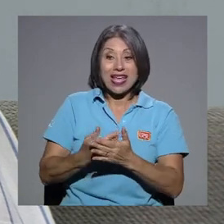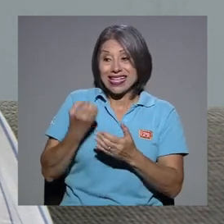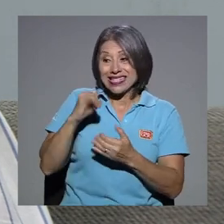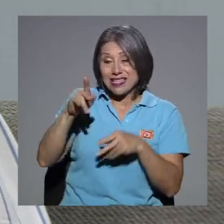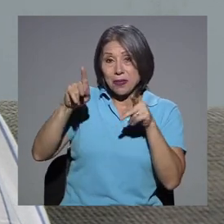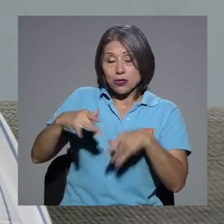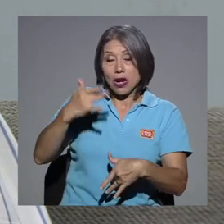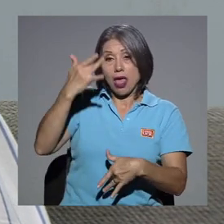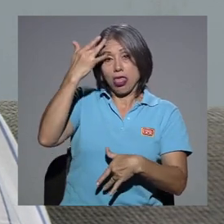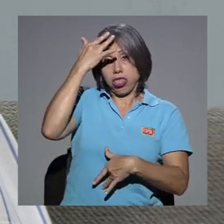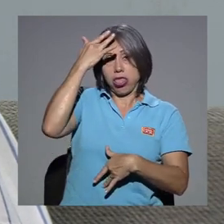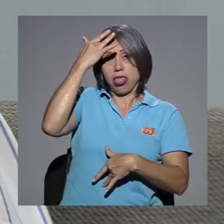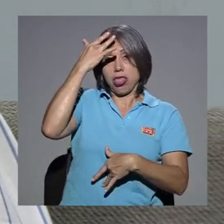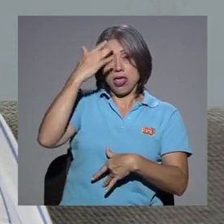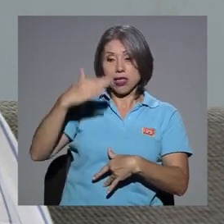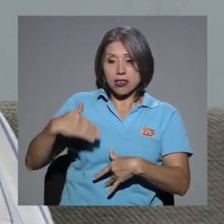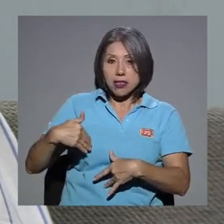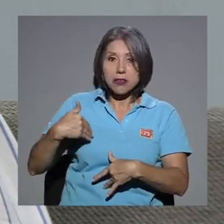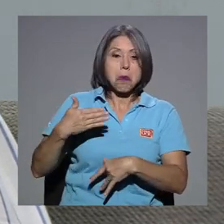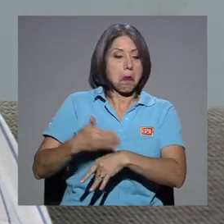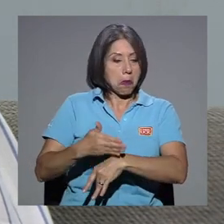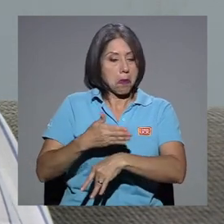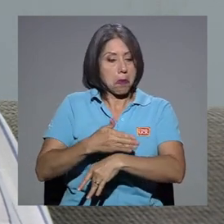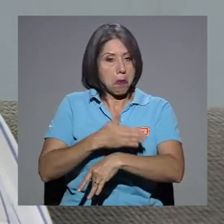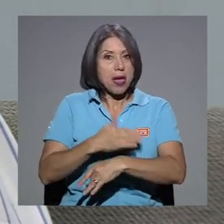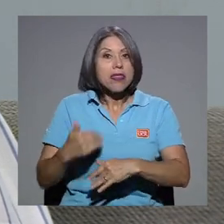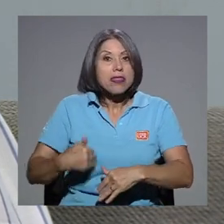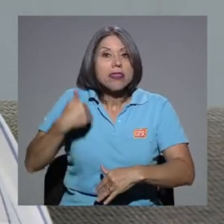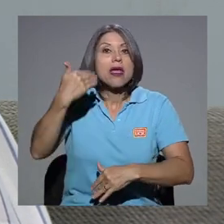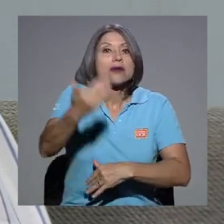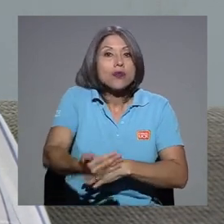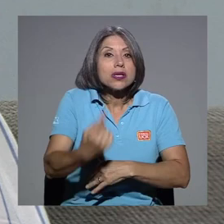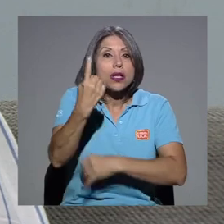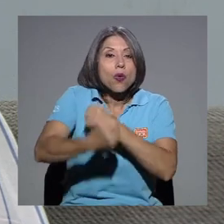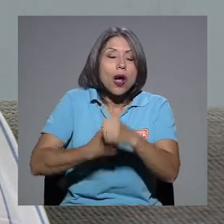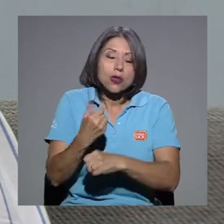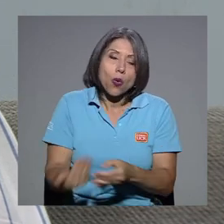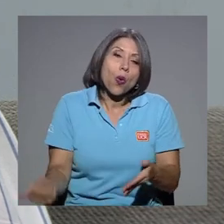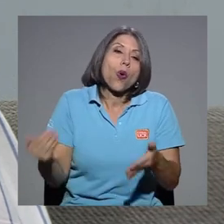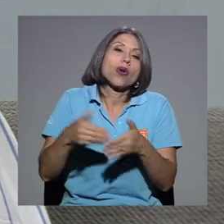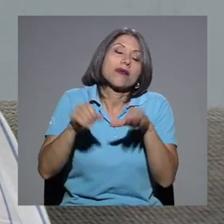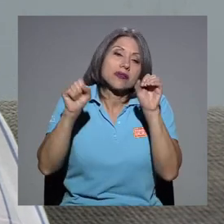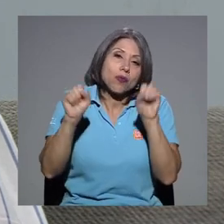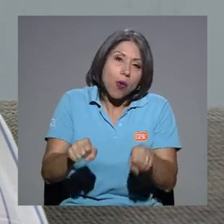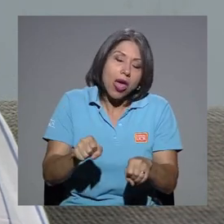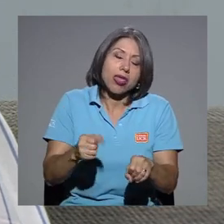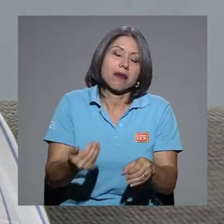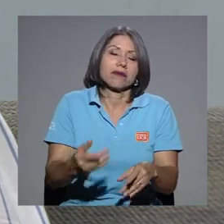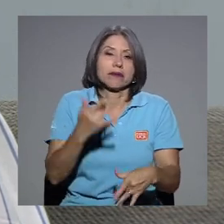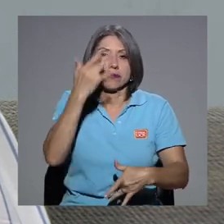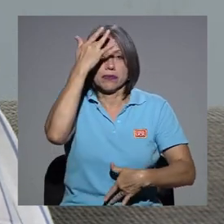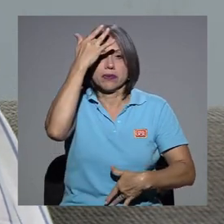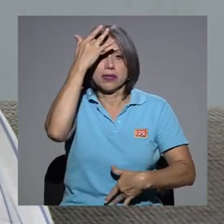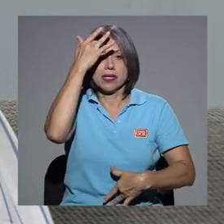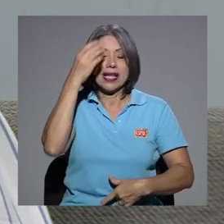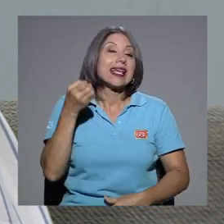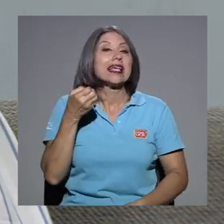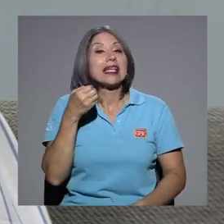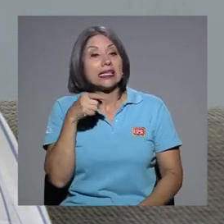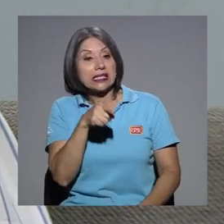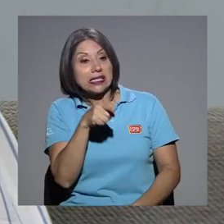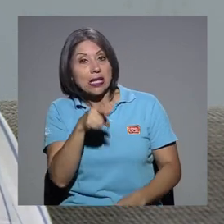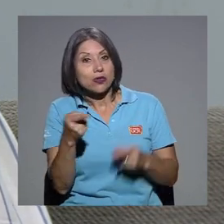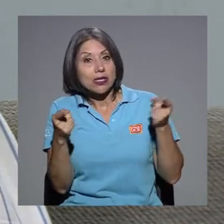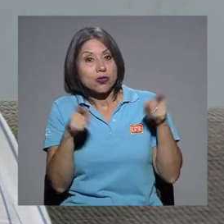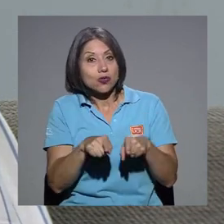defensas ya no funcionan contra esos virus y nos podemos volver a reinfectar. Si esto está sucediendo con este virus, hasta ahora